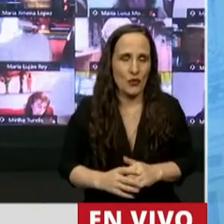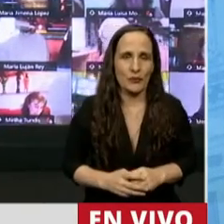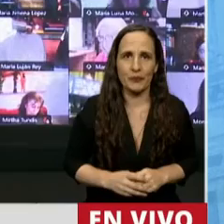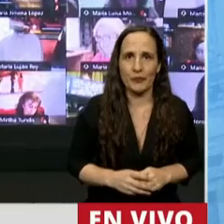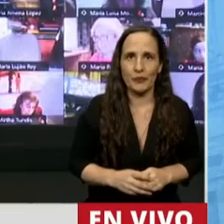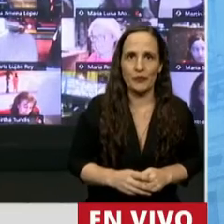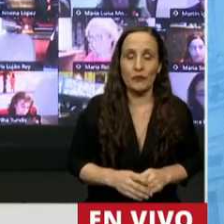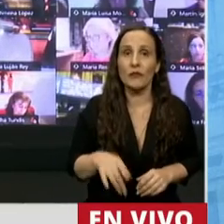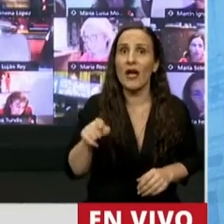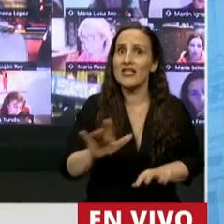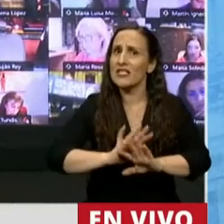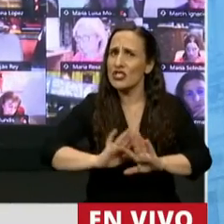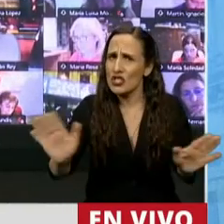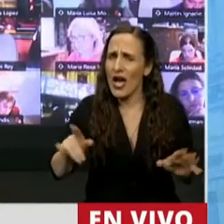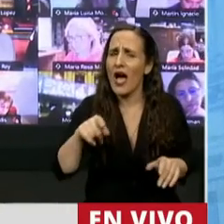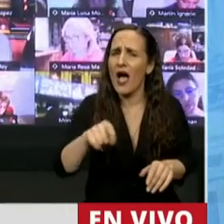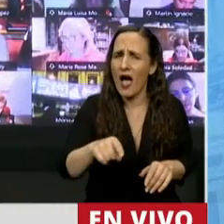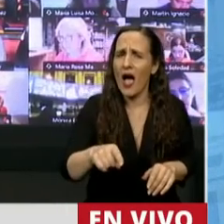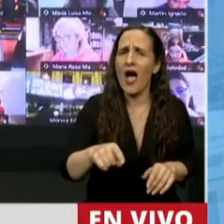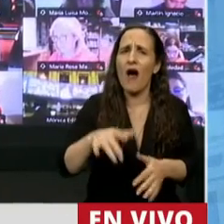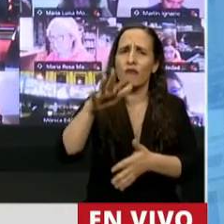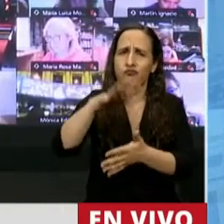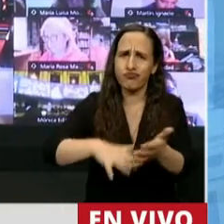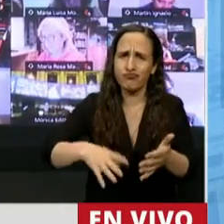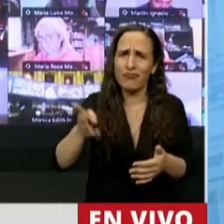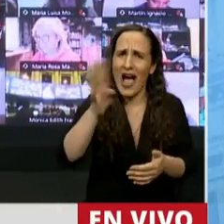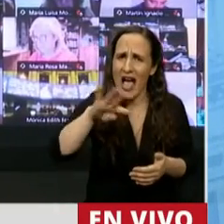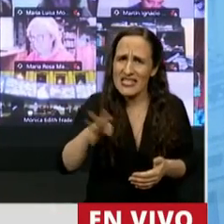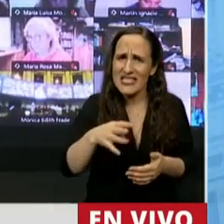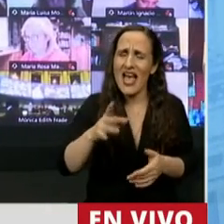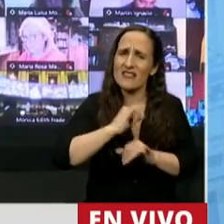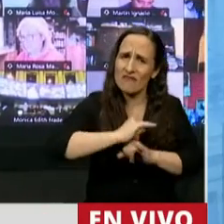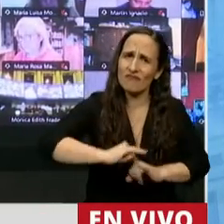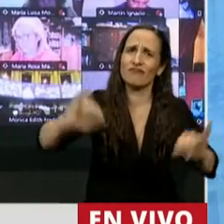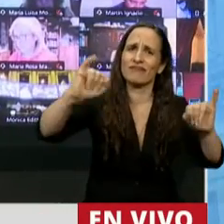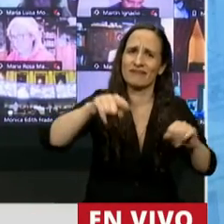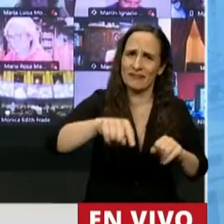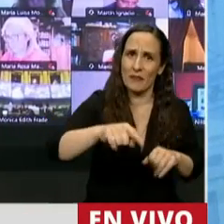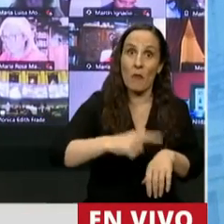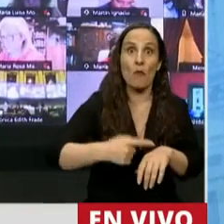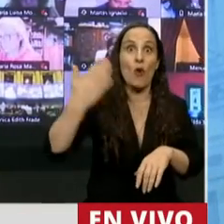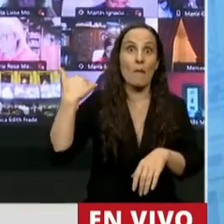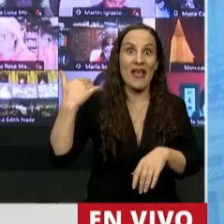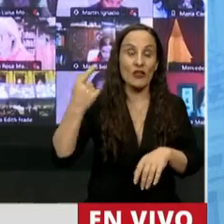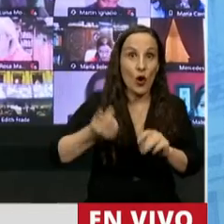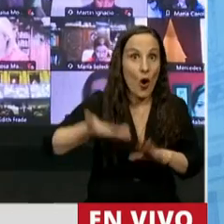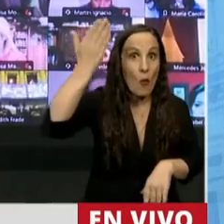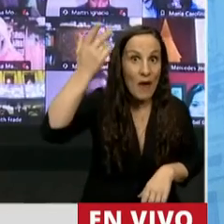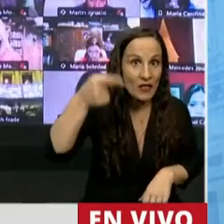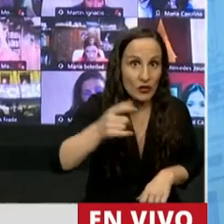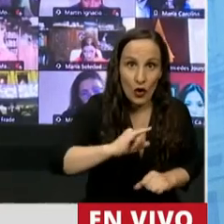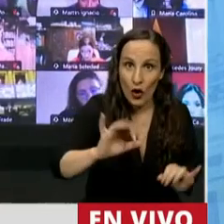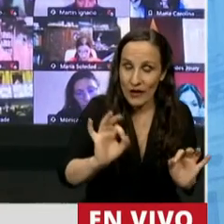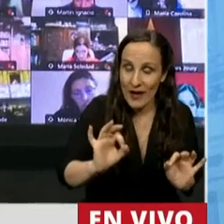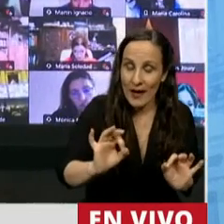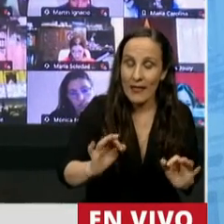Esto ha sido ratificado además por un comunicado de ANSES ahora, pero no al momento de que ese aumento fuera otorgado. Por lo